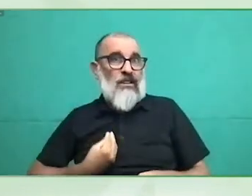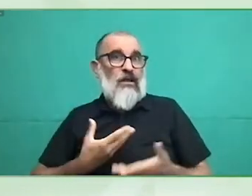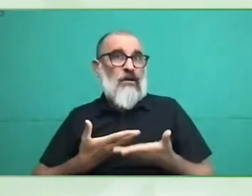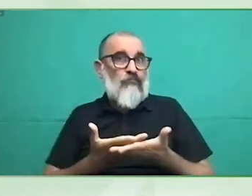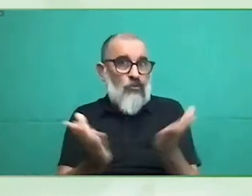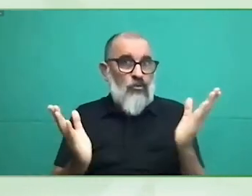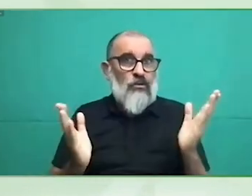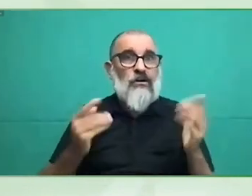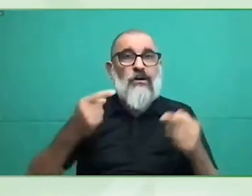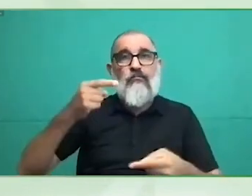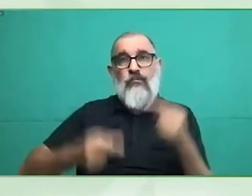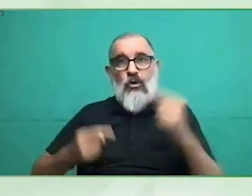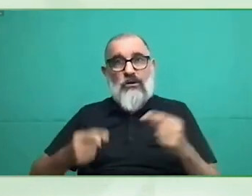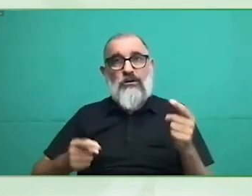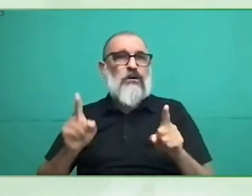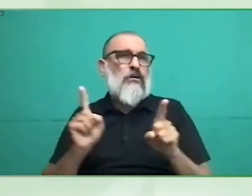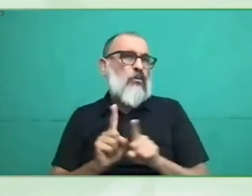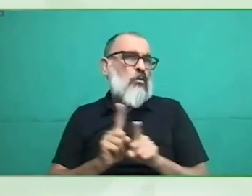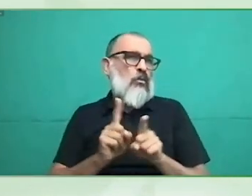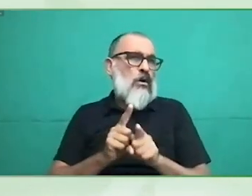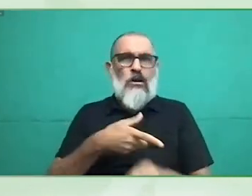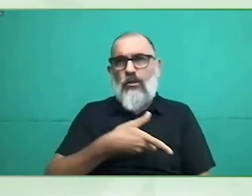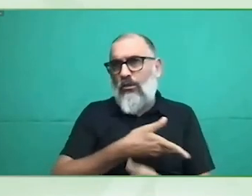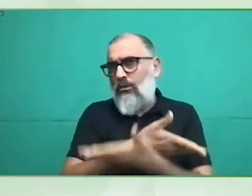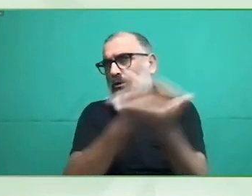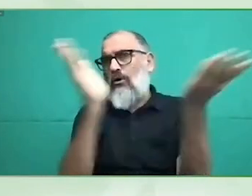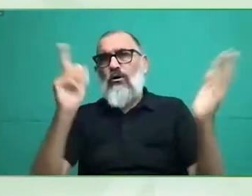plena inclusión de las personas con discapacidad